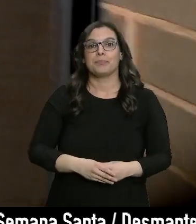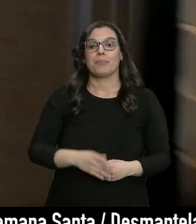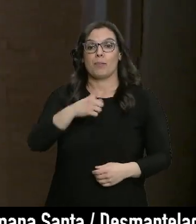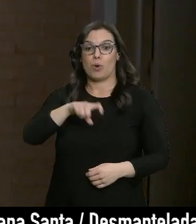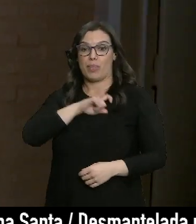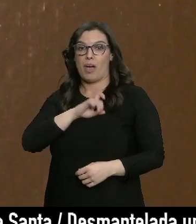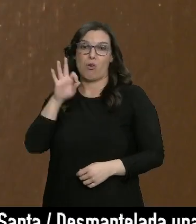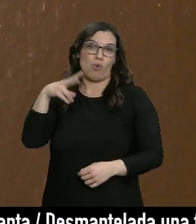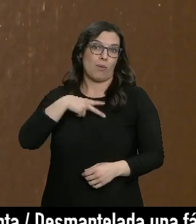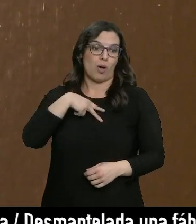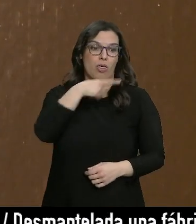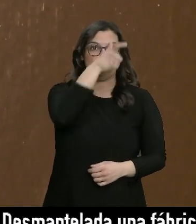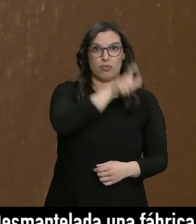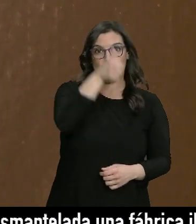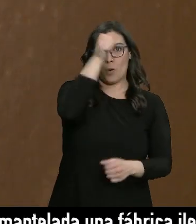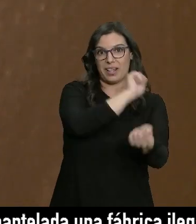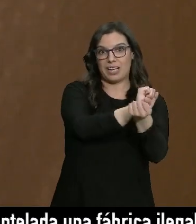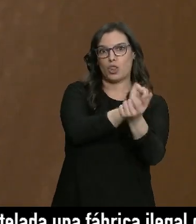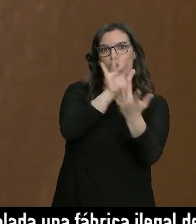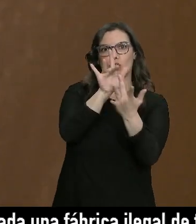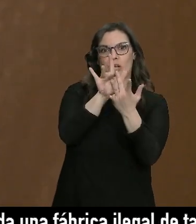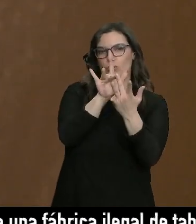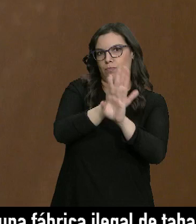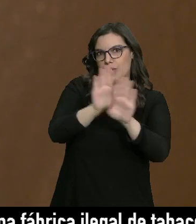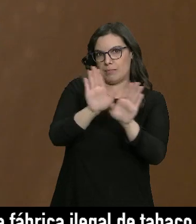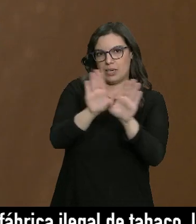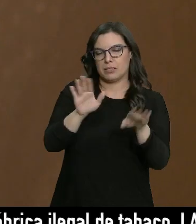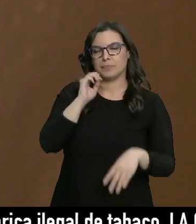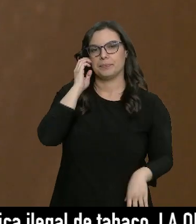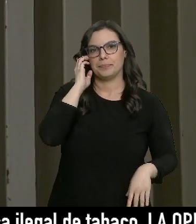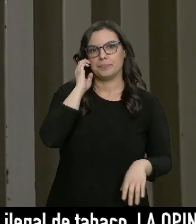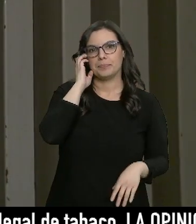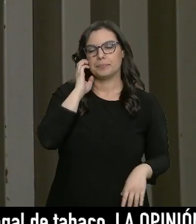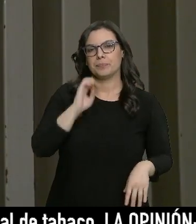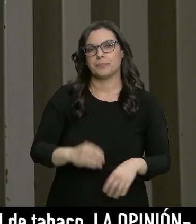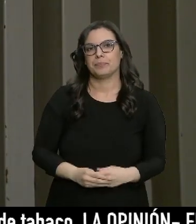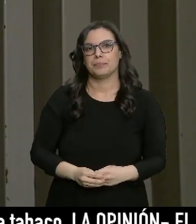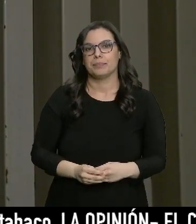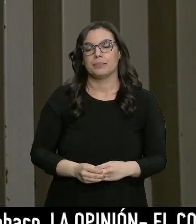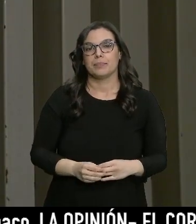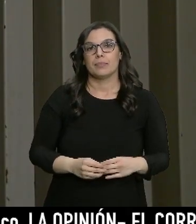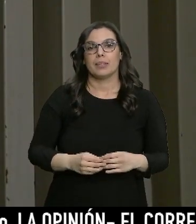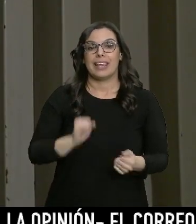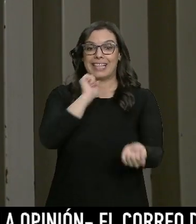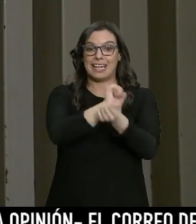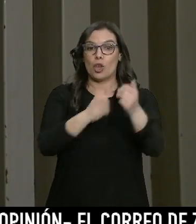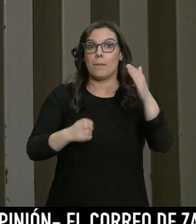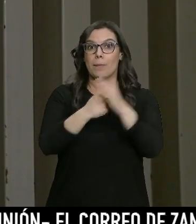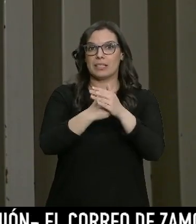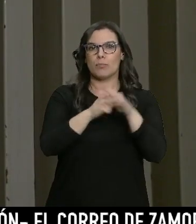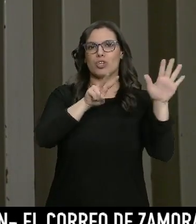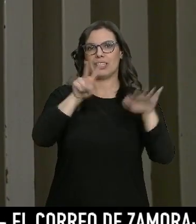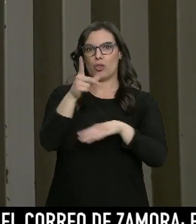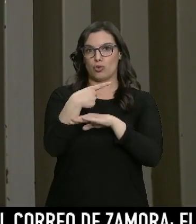son el único contacto del detenido con el exterior durante su estancia en la comisaría. El plazo máximo de detención como máximo serían